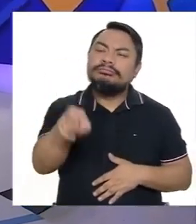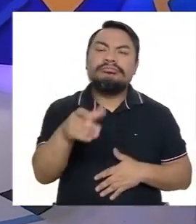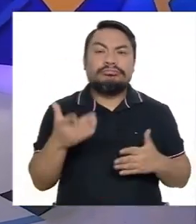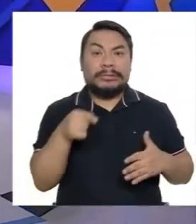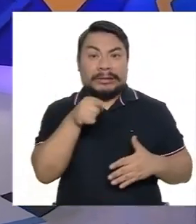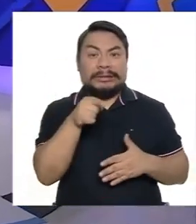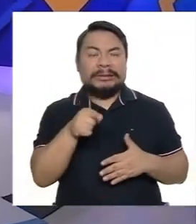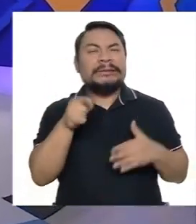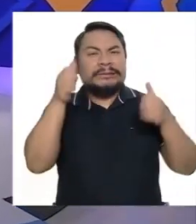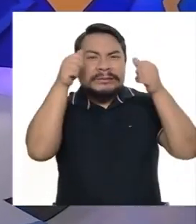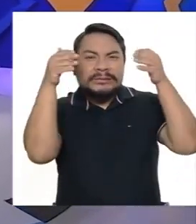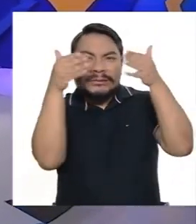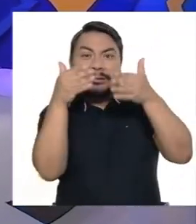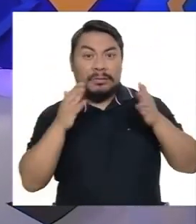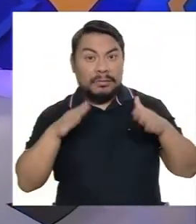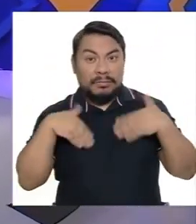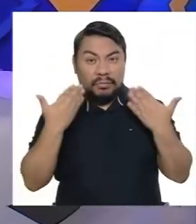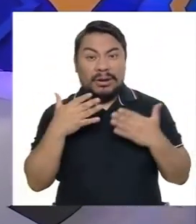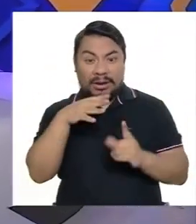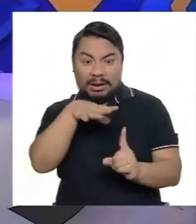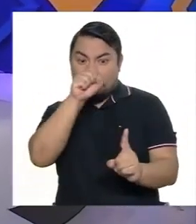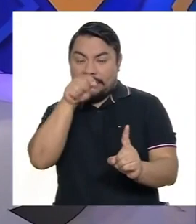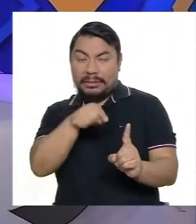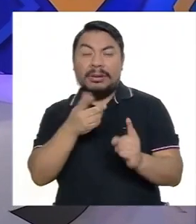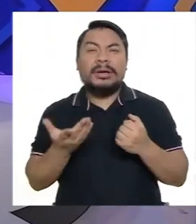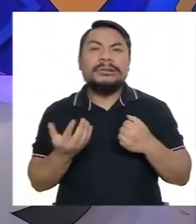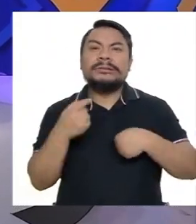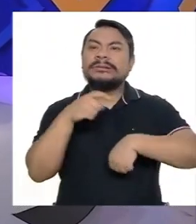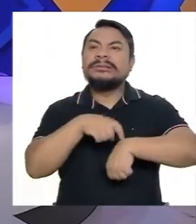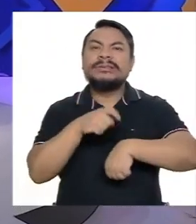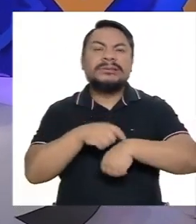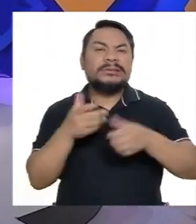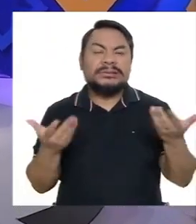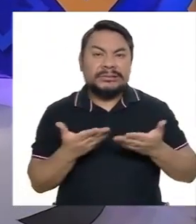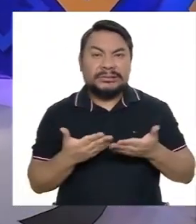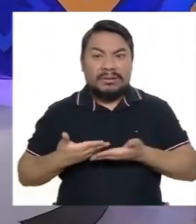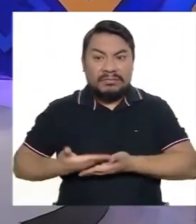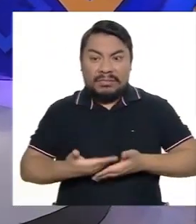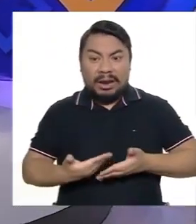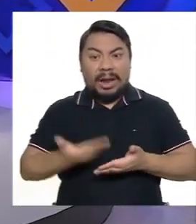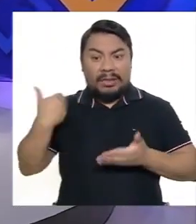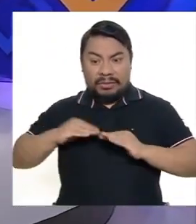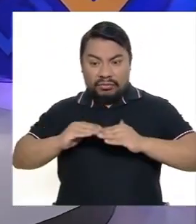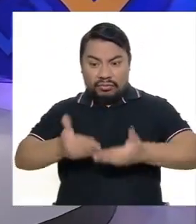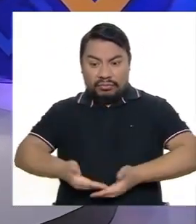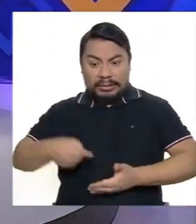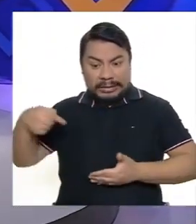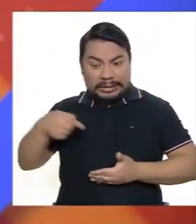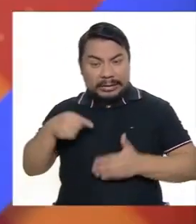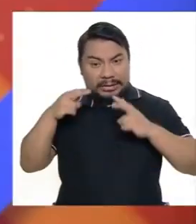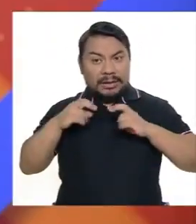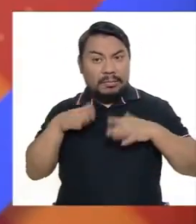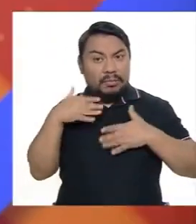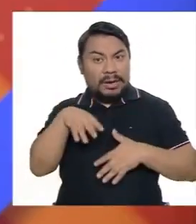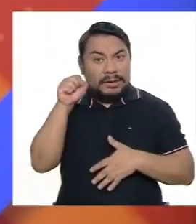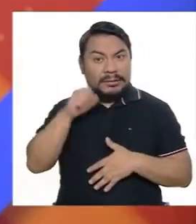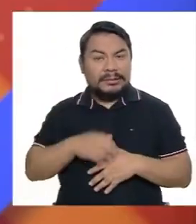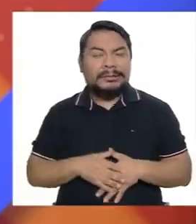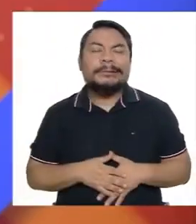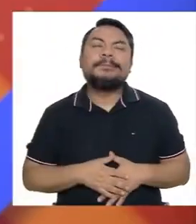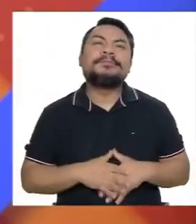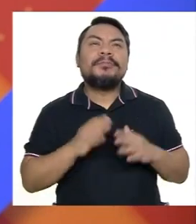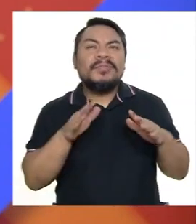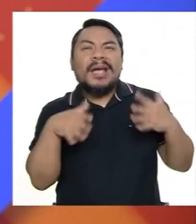se puede diagnosticar desde la etapa fetal? Hay algunos signos que nos